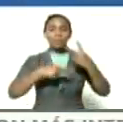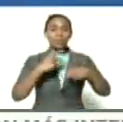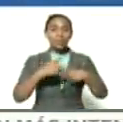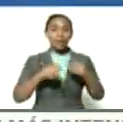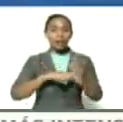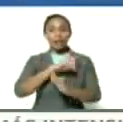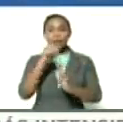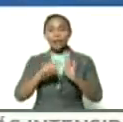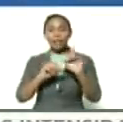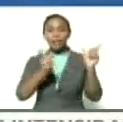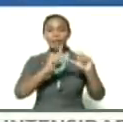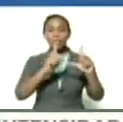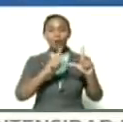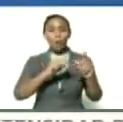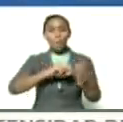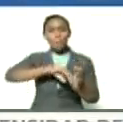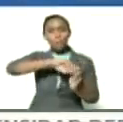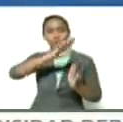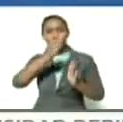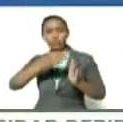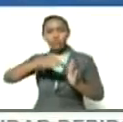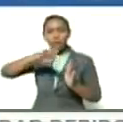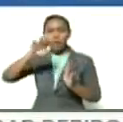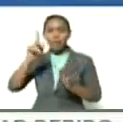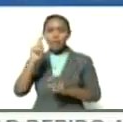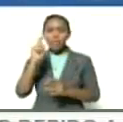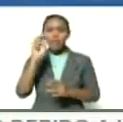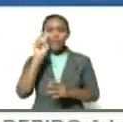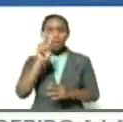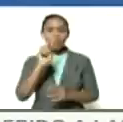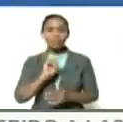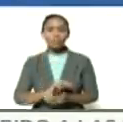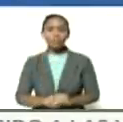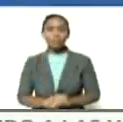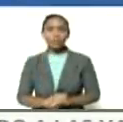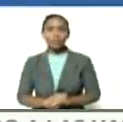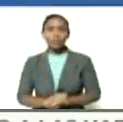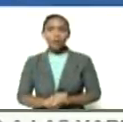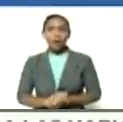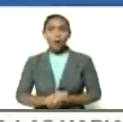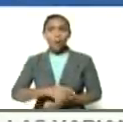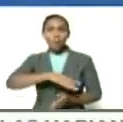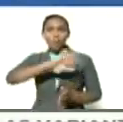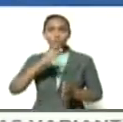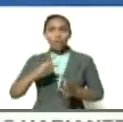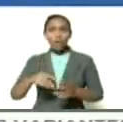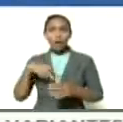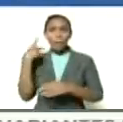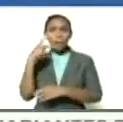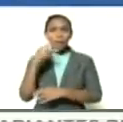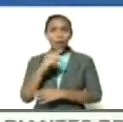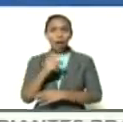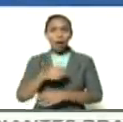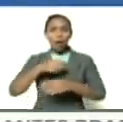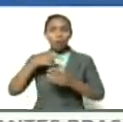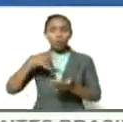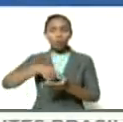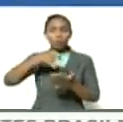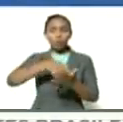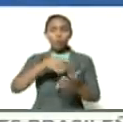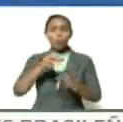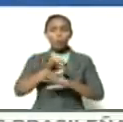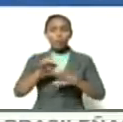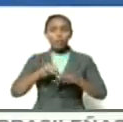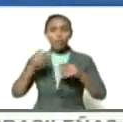de la televisora Montaña TV Montaña TV en la parroquia Cordero municipio Andrés Bello